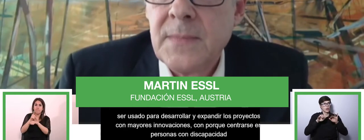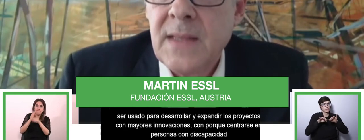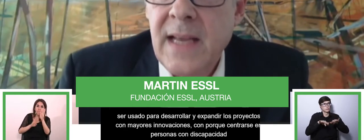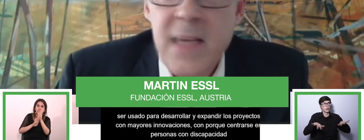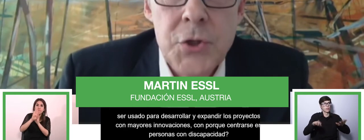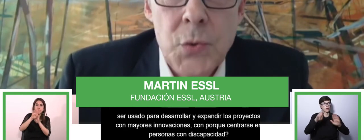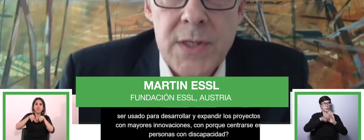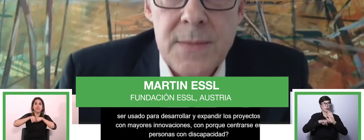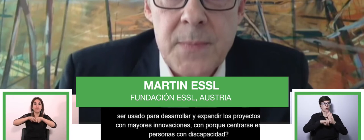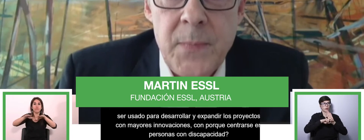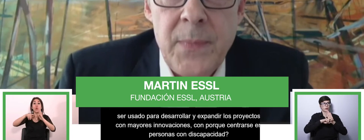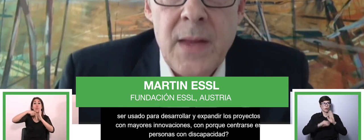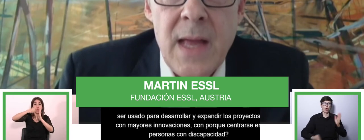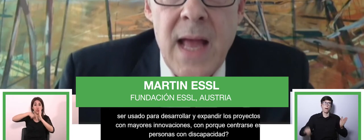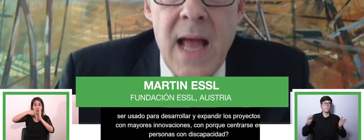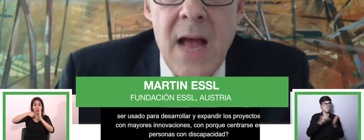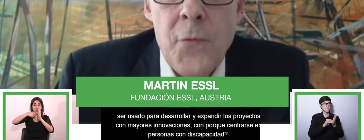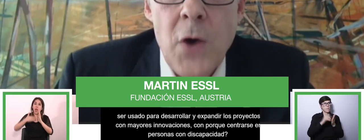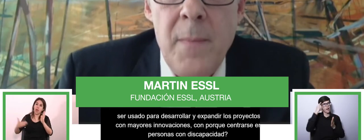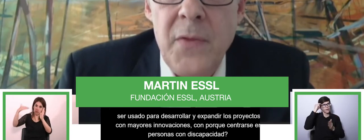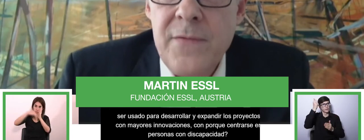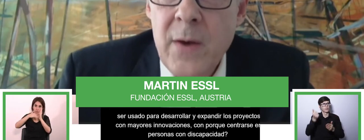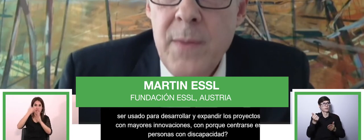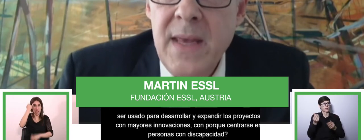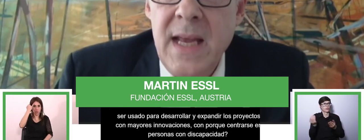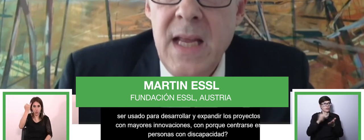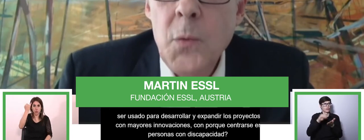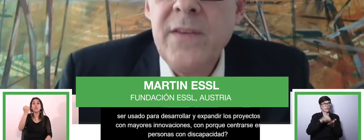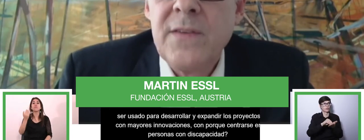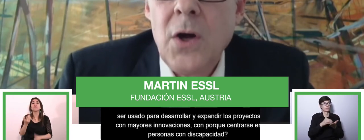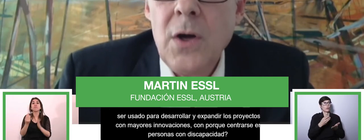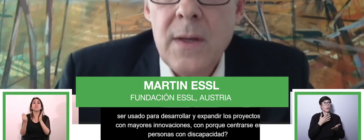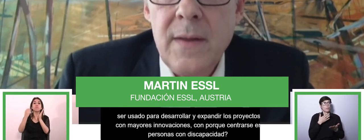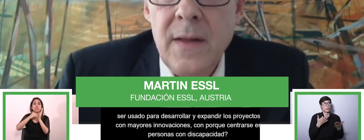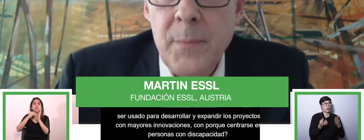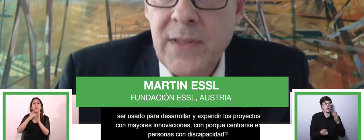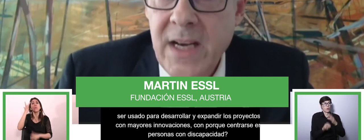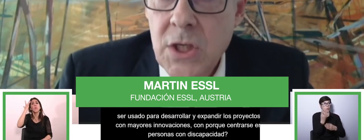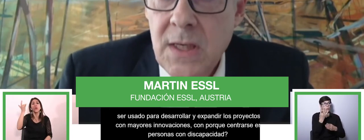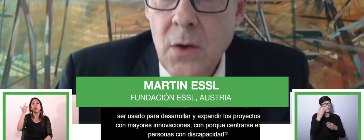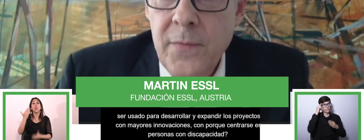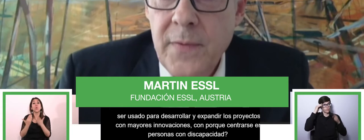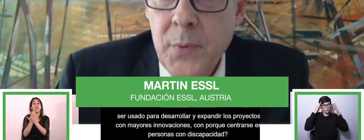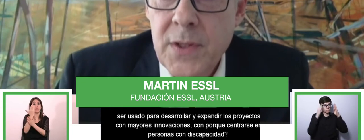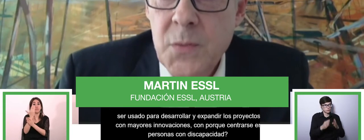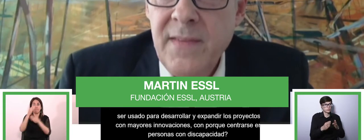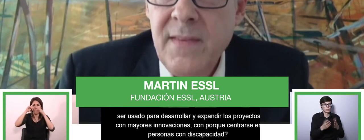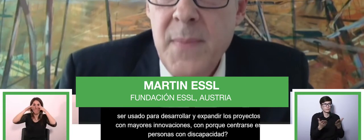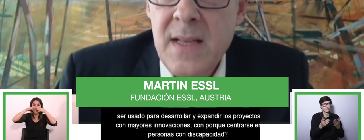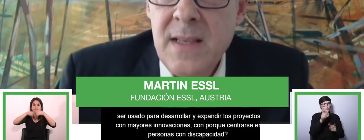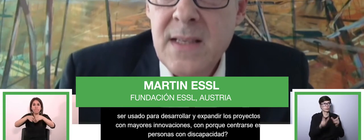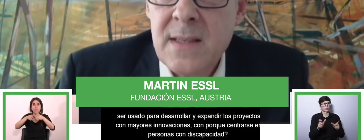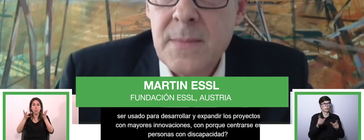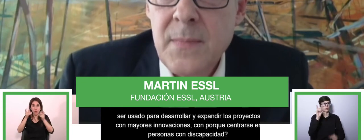y sin discapacidades en cada una de nuestras tiendas de Palmax. Y desde el comienzo nos dimos cuenta del potencial